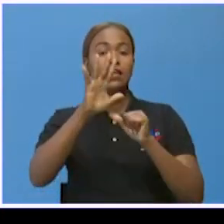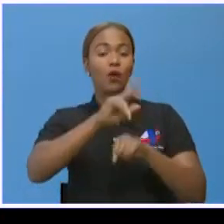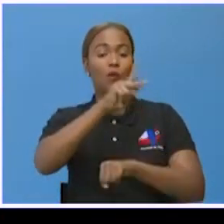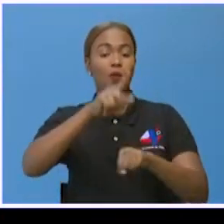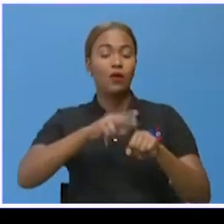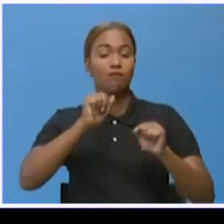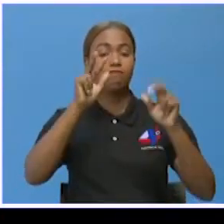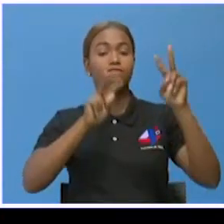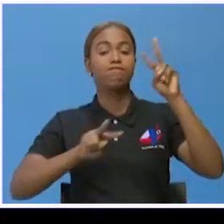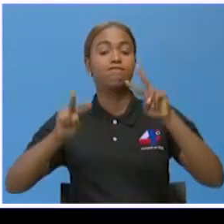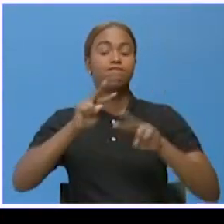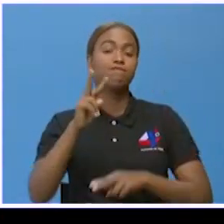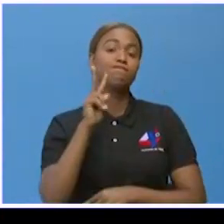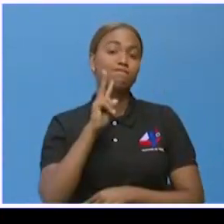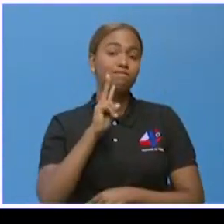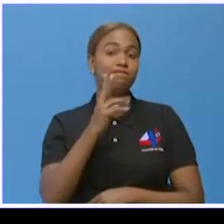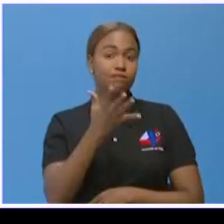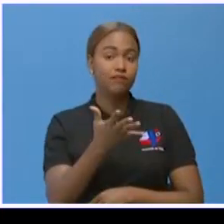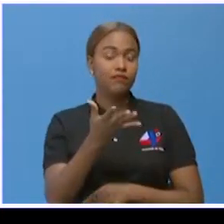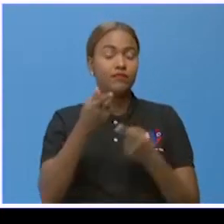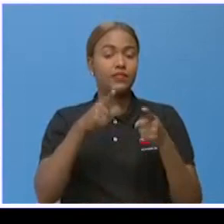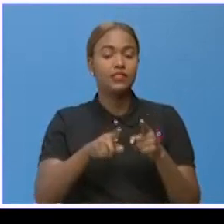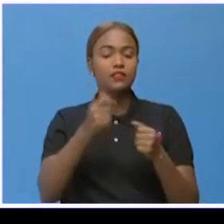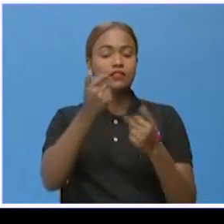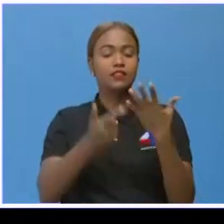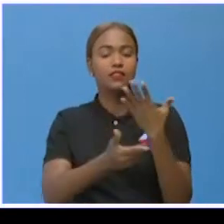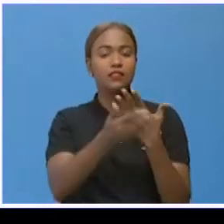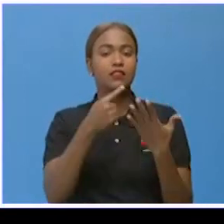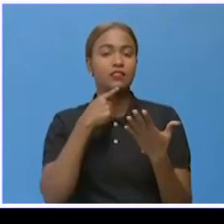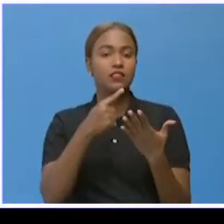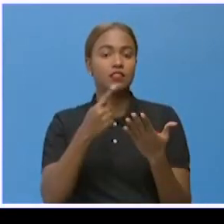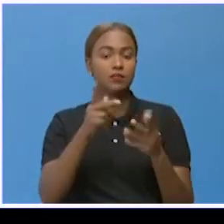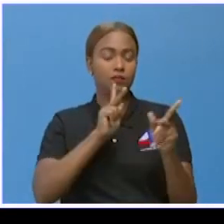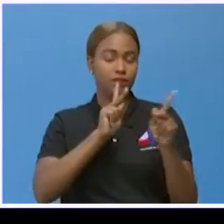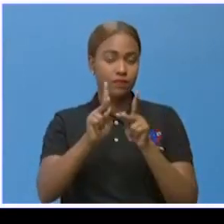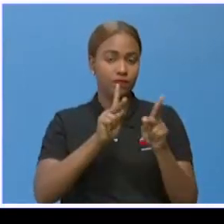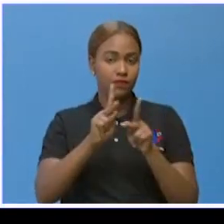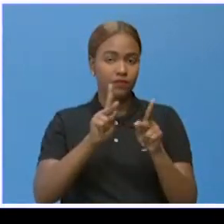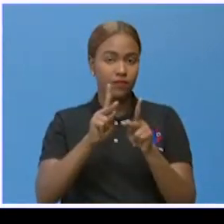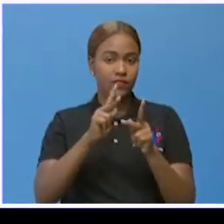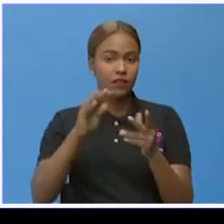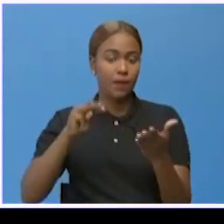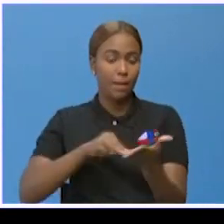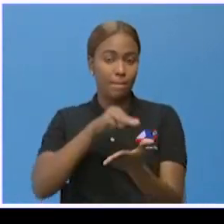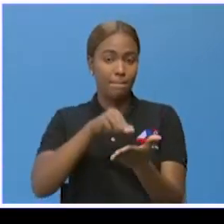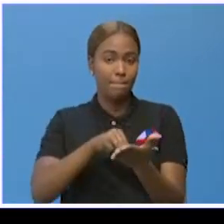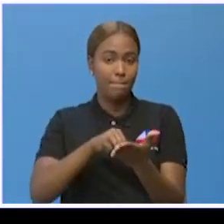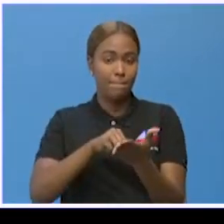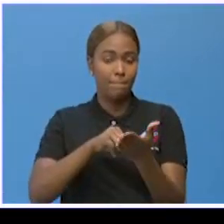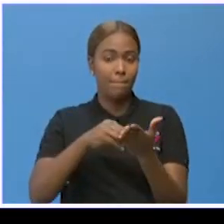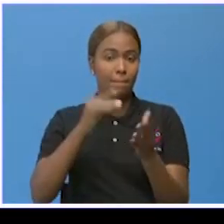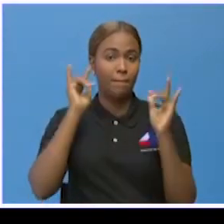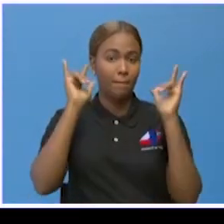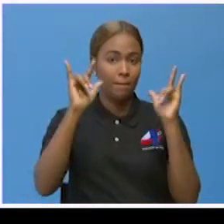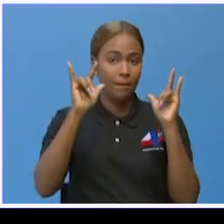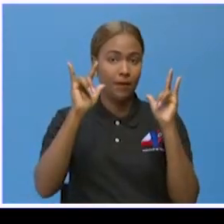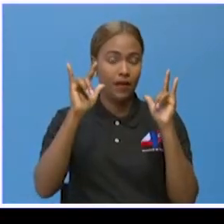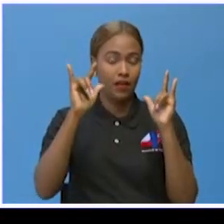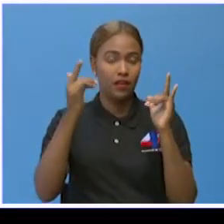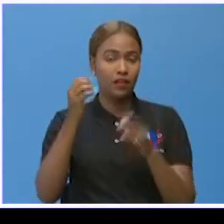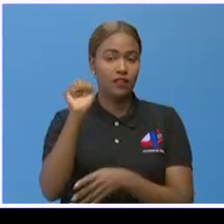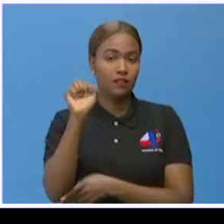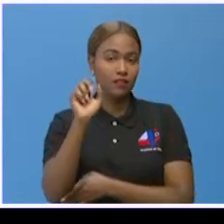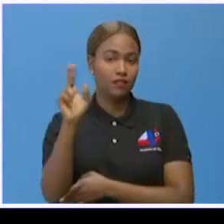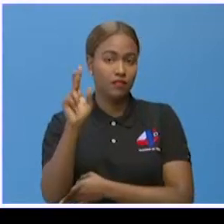provincias en alerta meteorológica, las cuales son Puerto Plata, Valverde, Santiago, Santiago